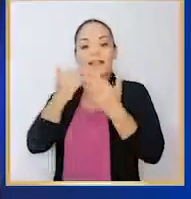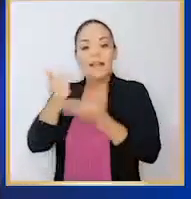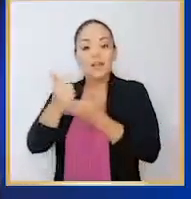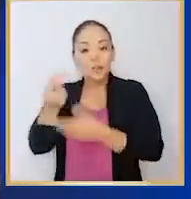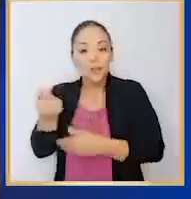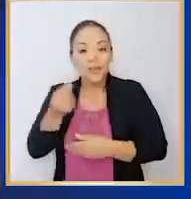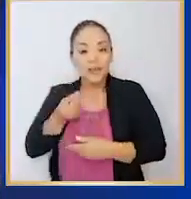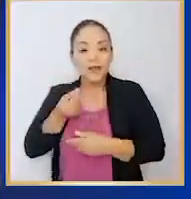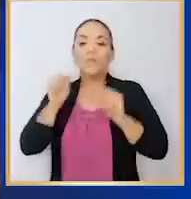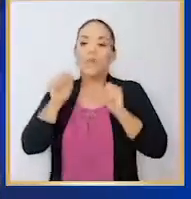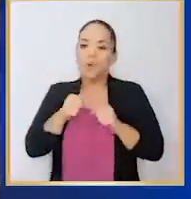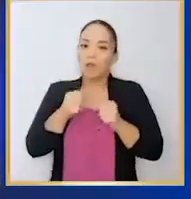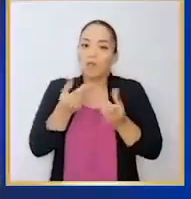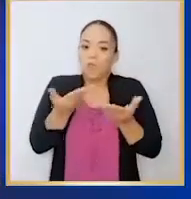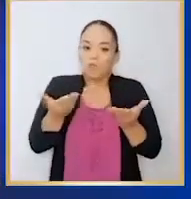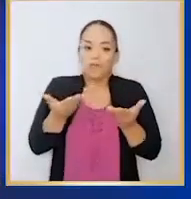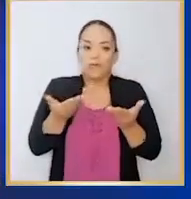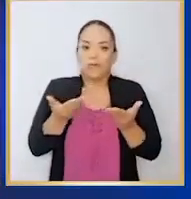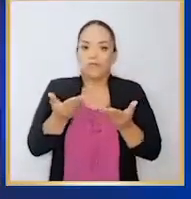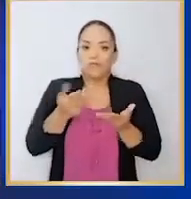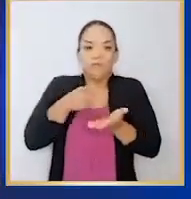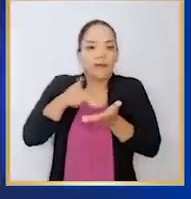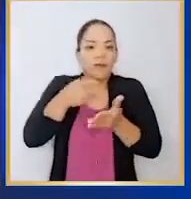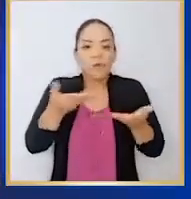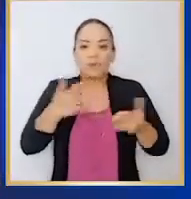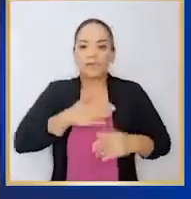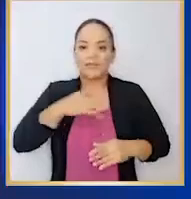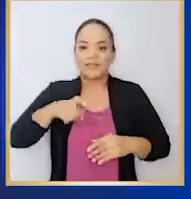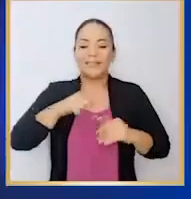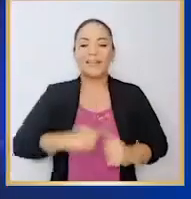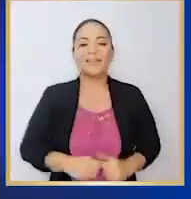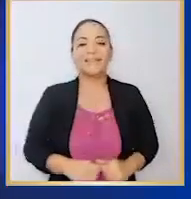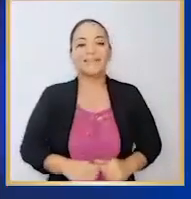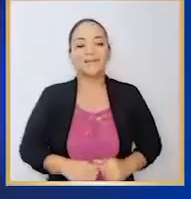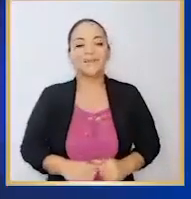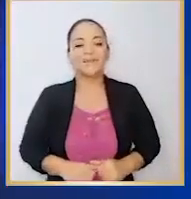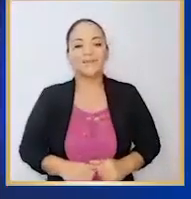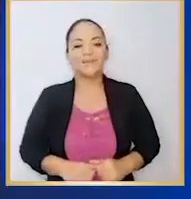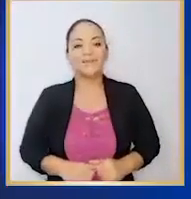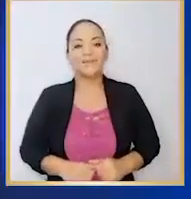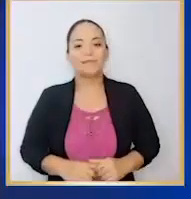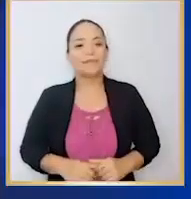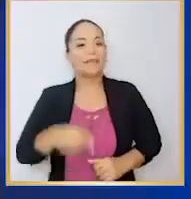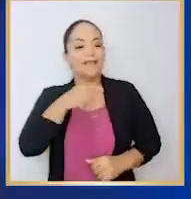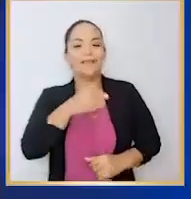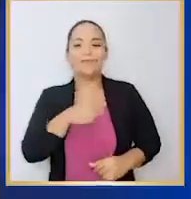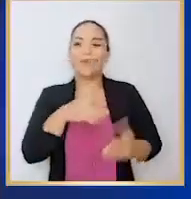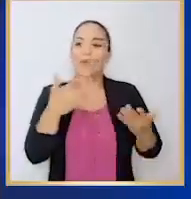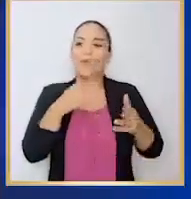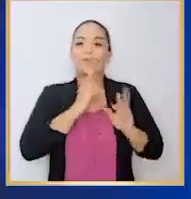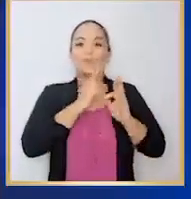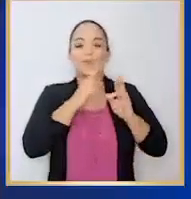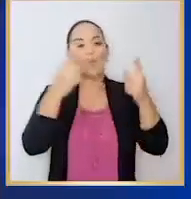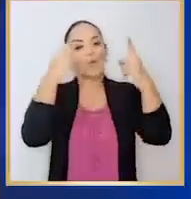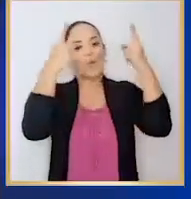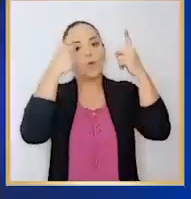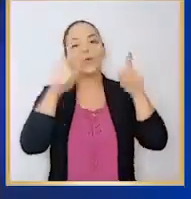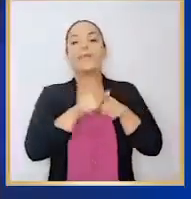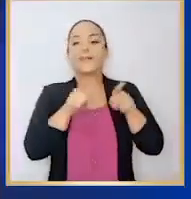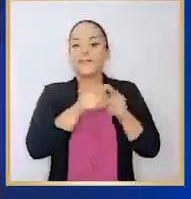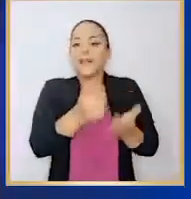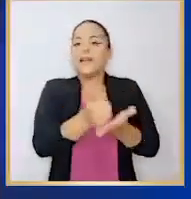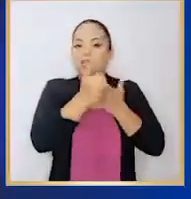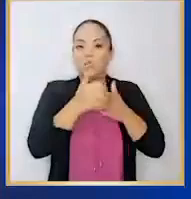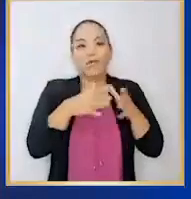solventar muchas necesidades que teníamos. Parte de los frutos de mi logro y de la gran ayuda que me ha dado